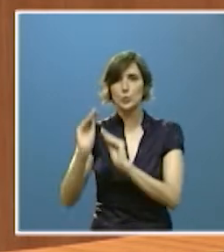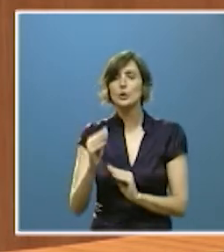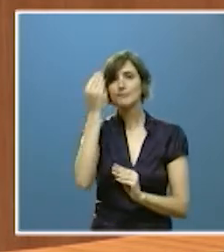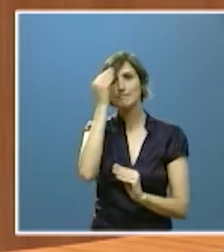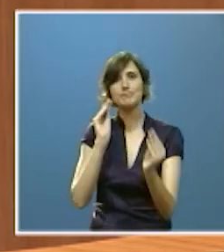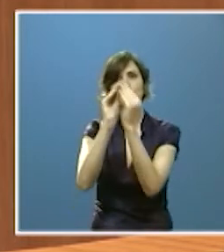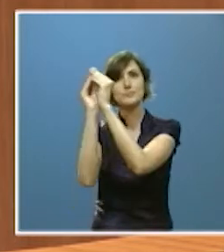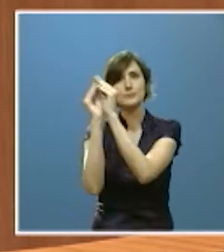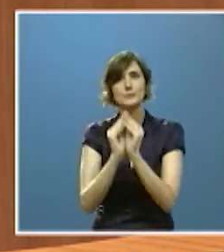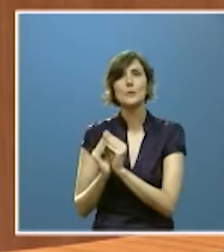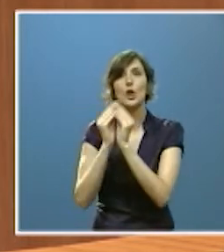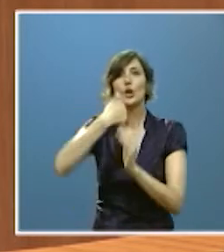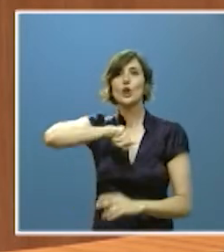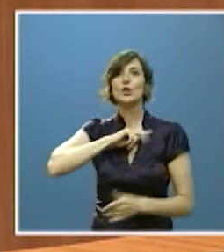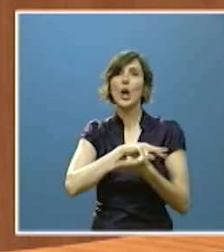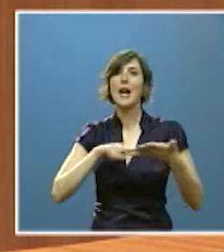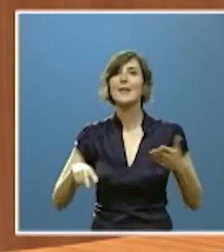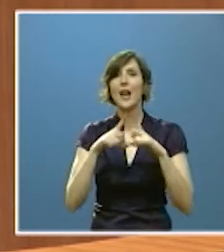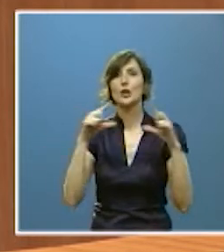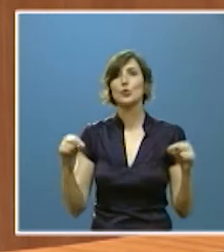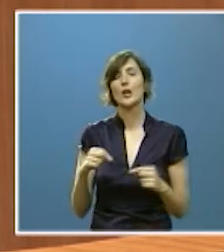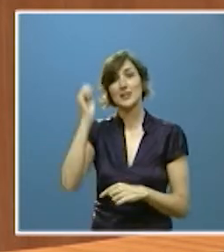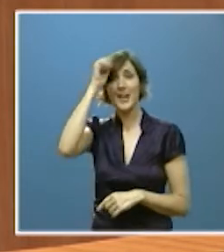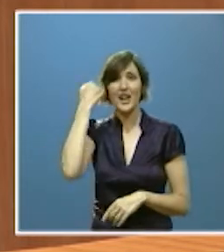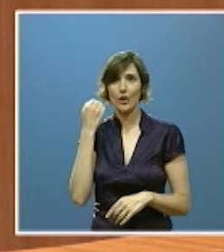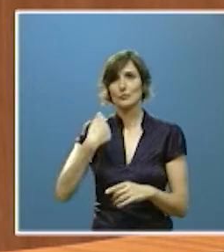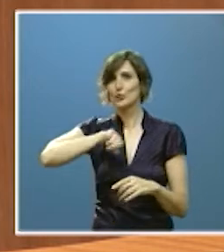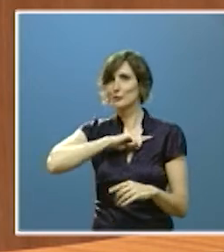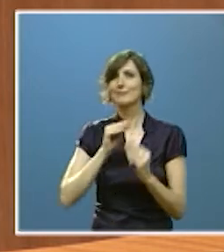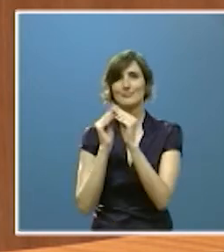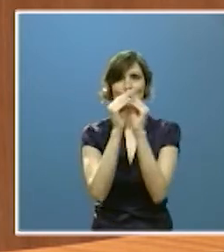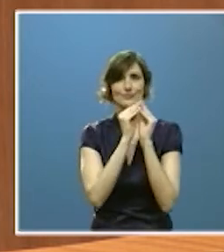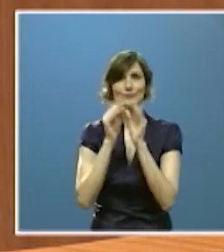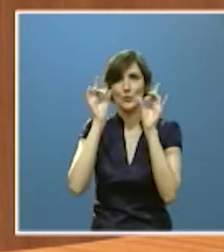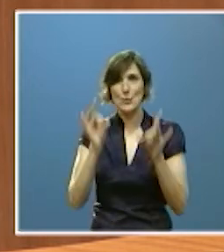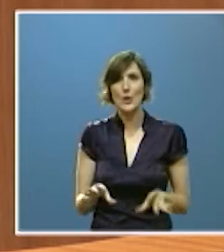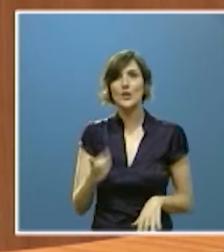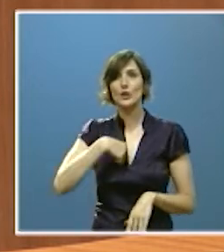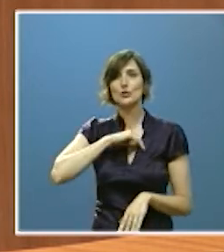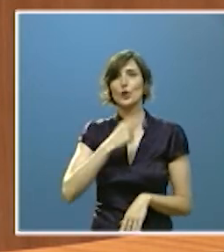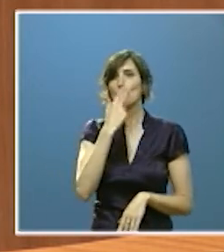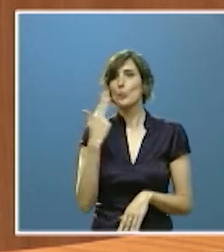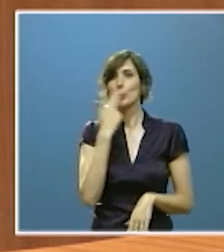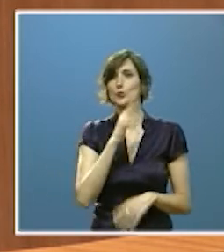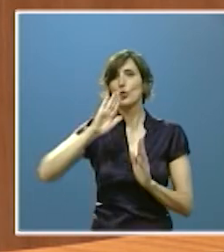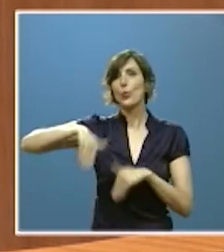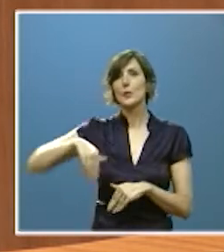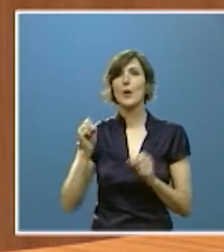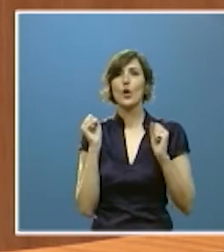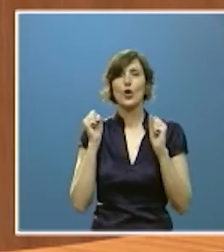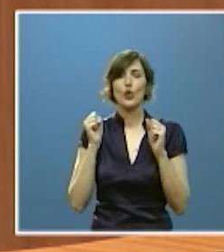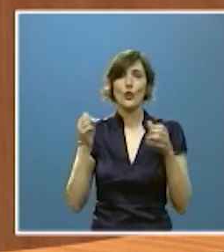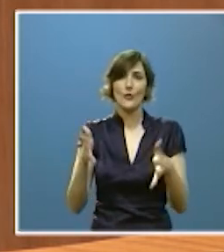gobiernos de Galicia Asturias y León recordamos los compromisos al efecto asumidos en la última conferencia de presidentes